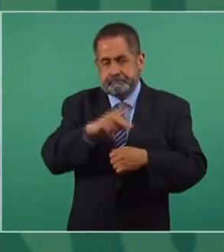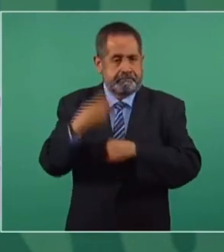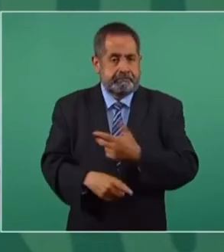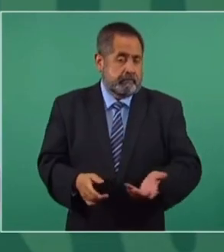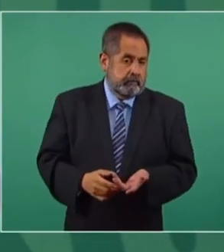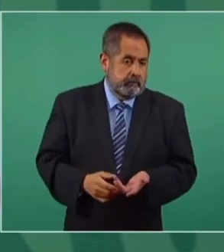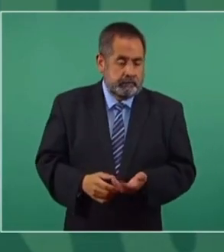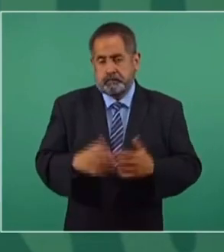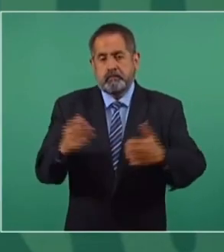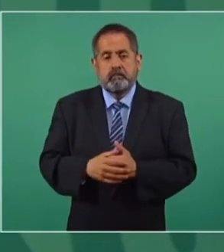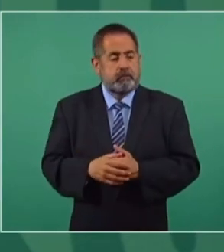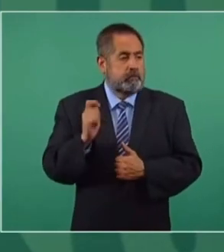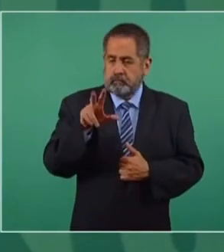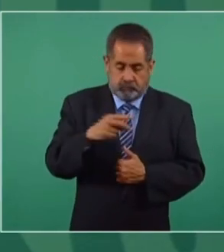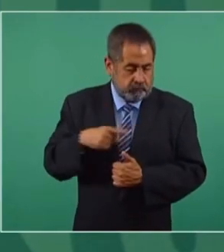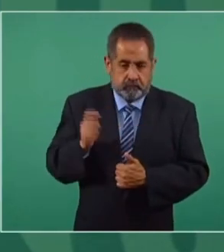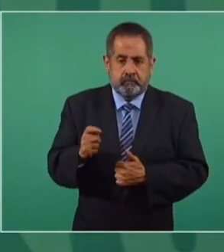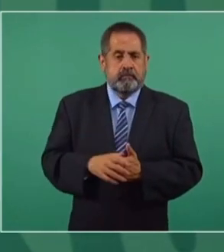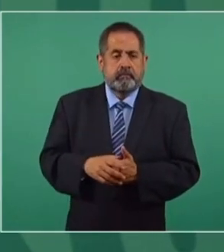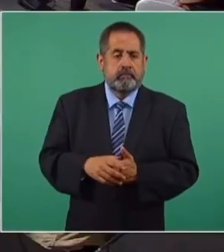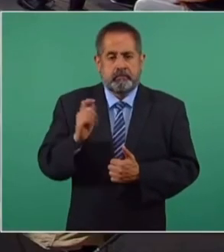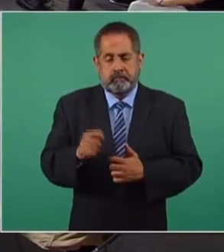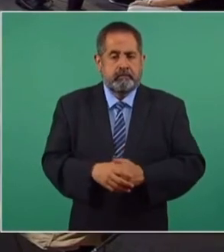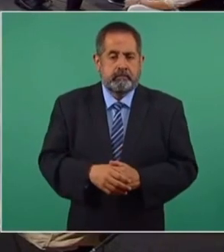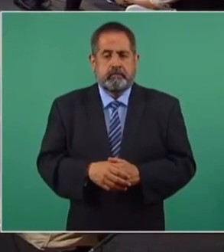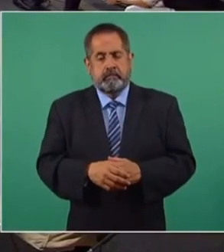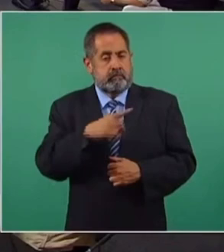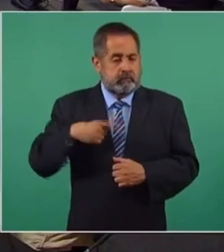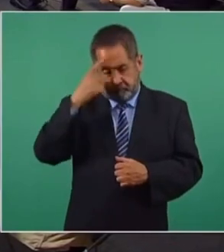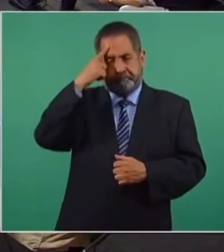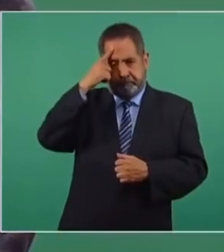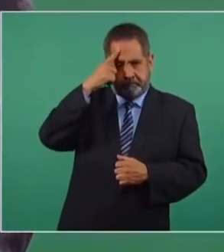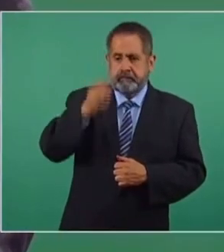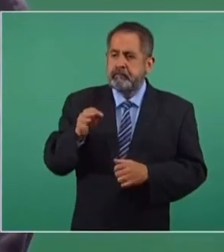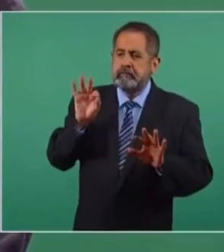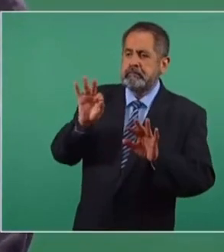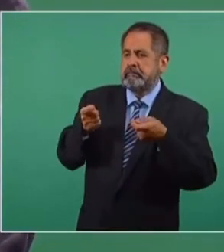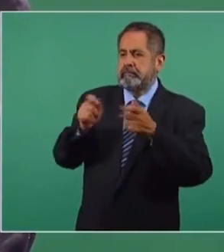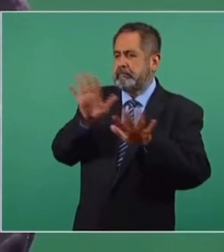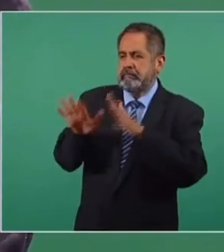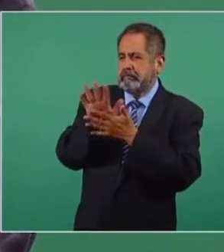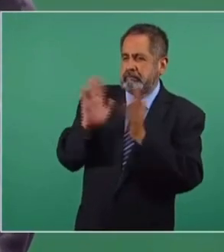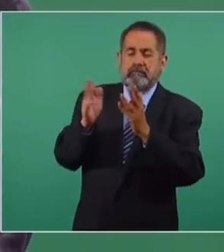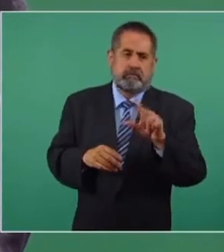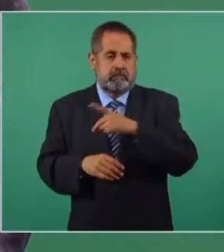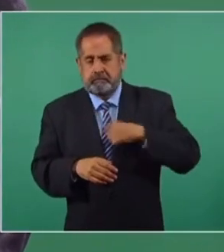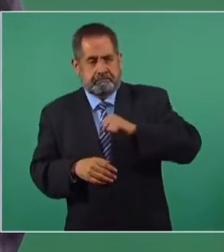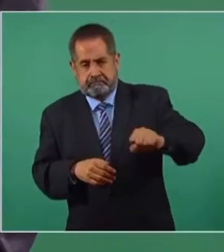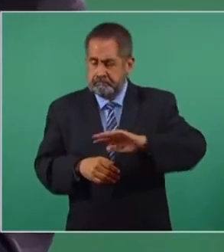Entonces, no debe de aceptarse la manipulación y